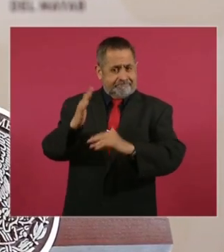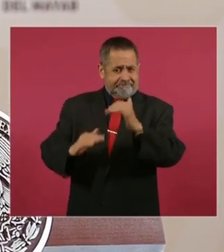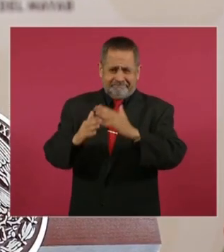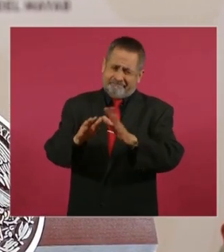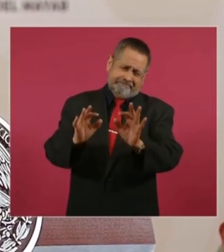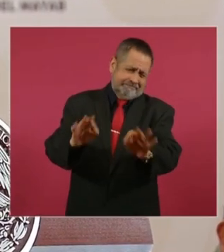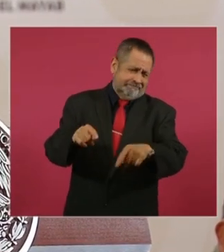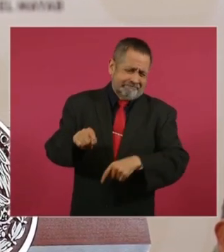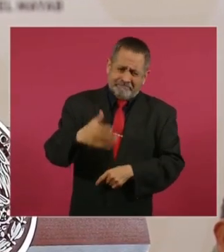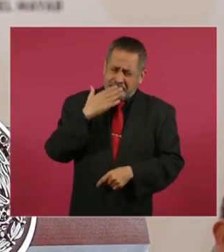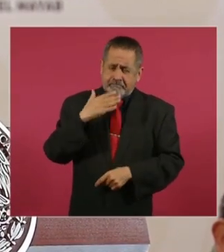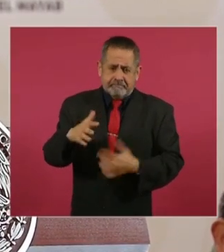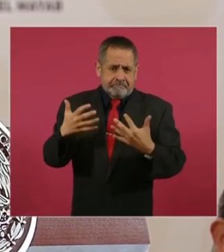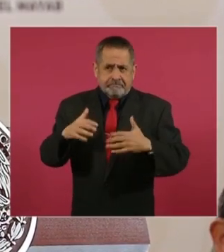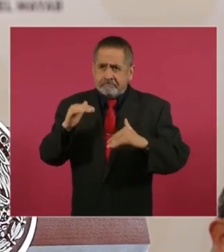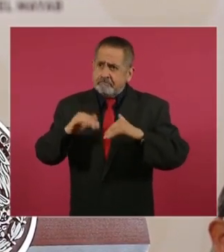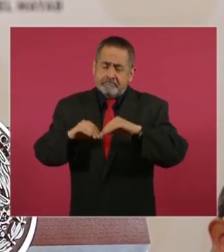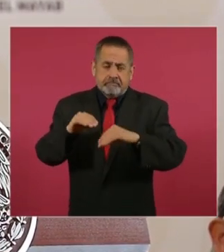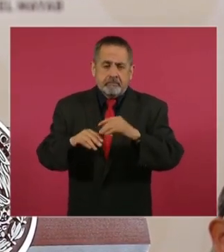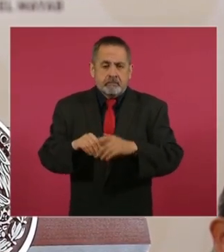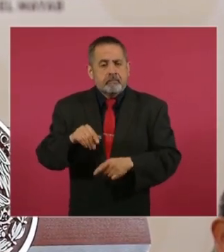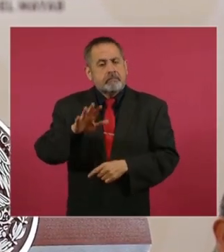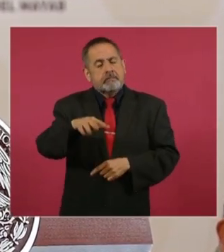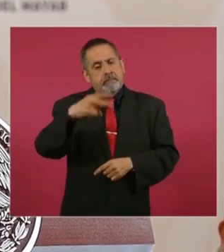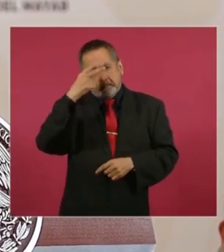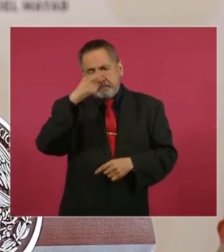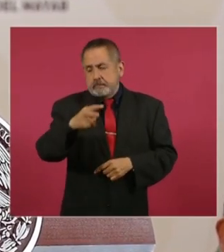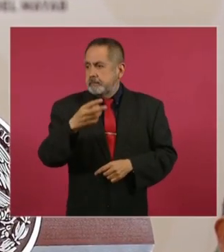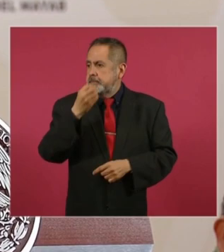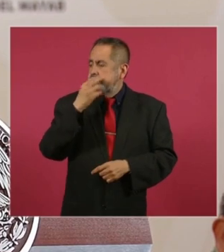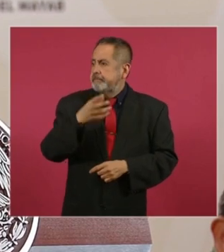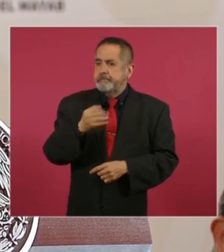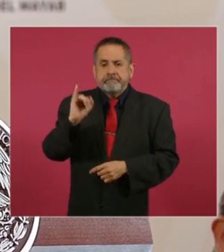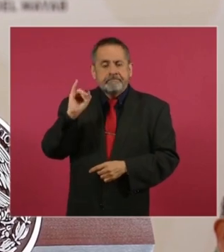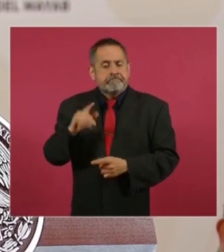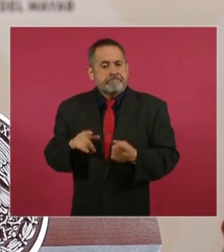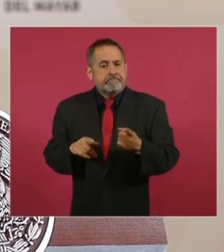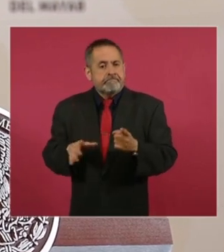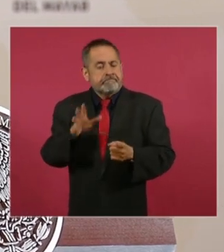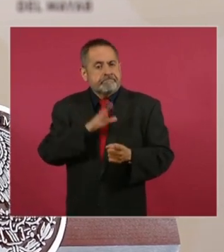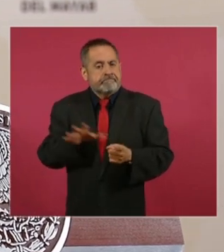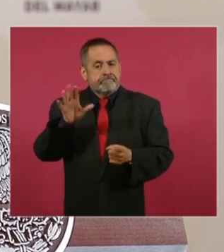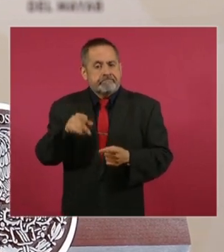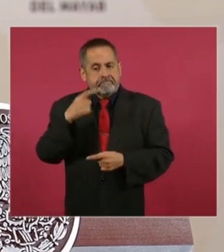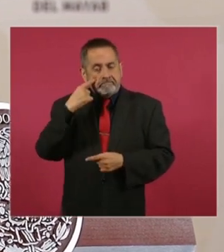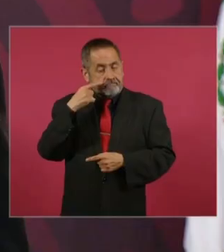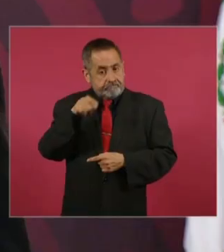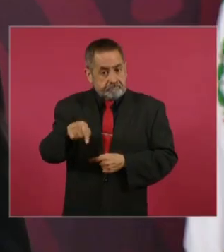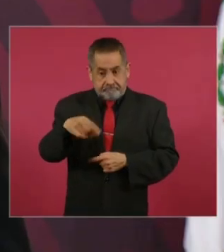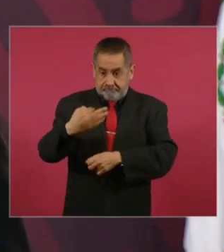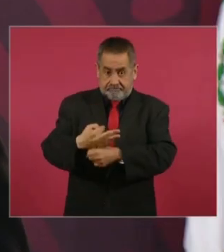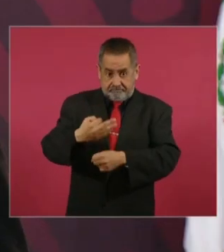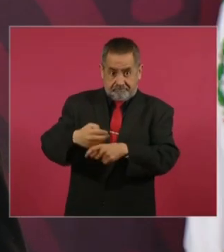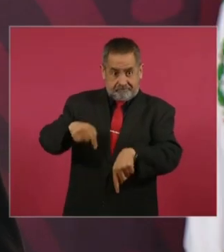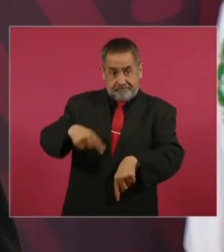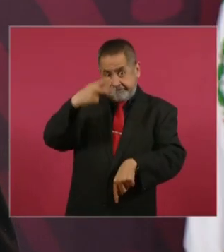ahora parece increíble, pero estamos